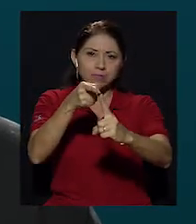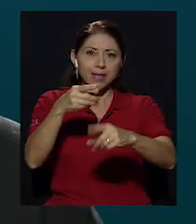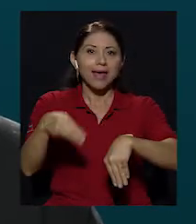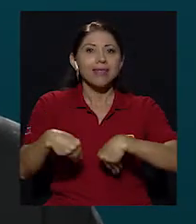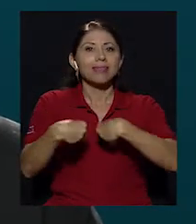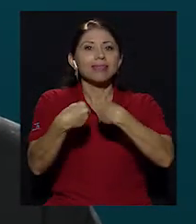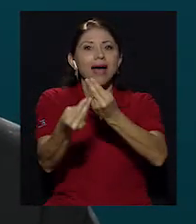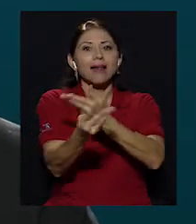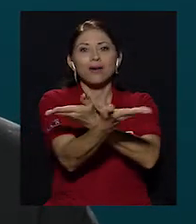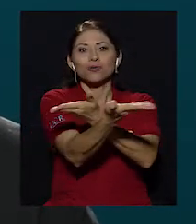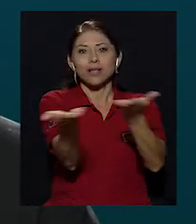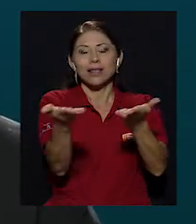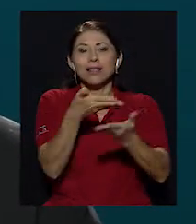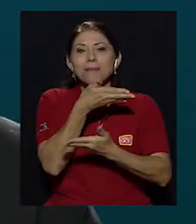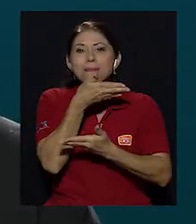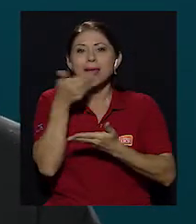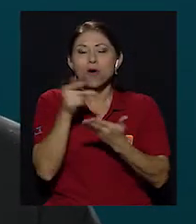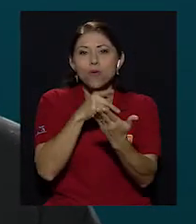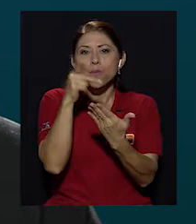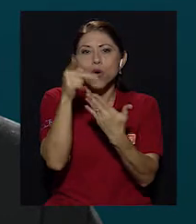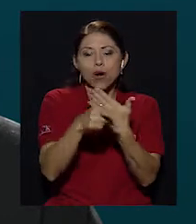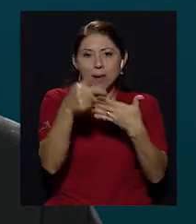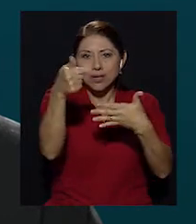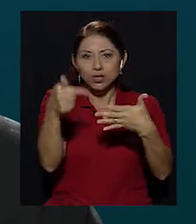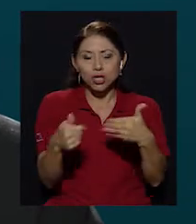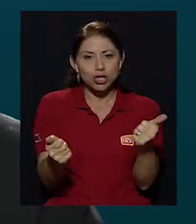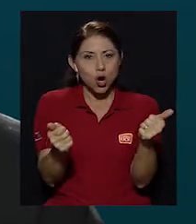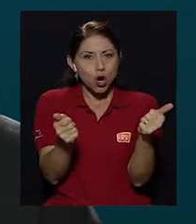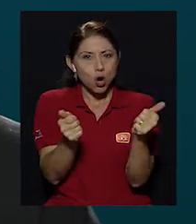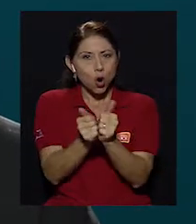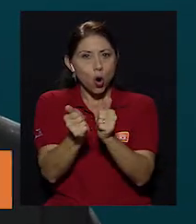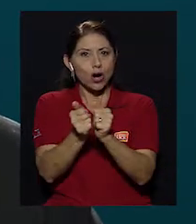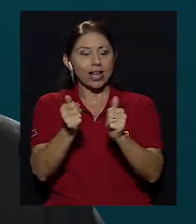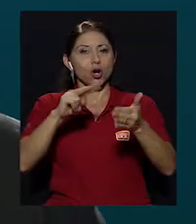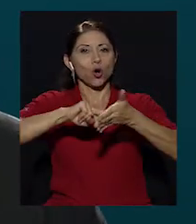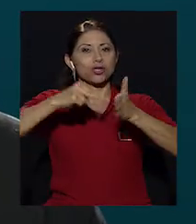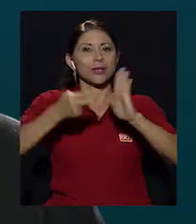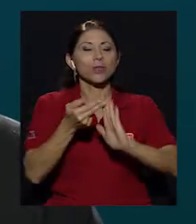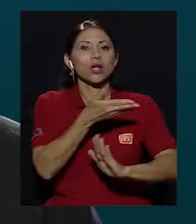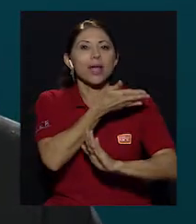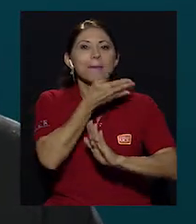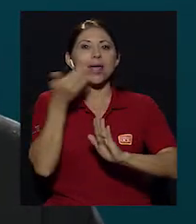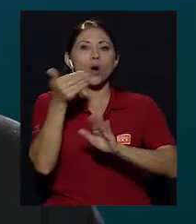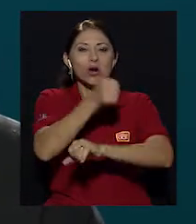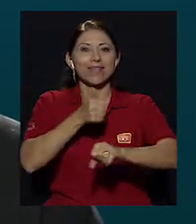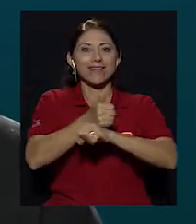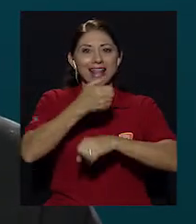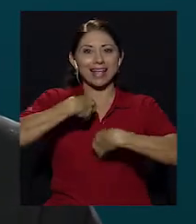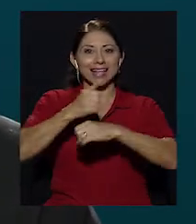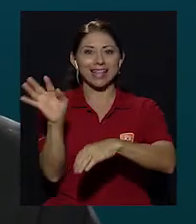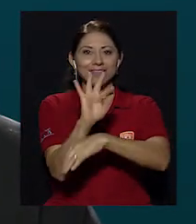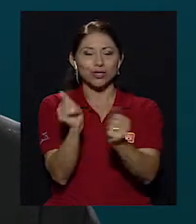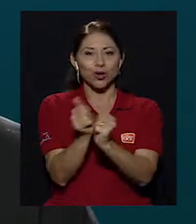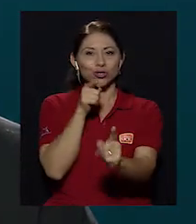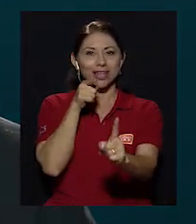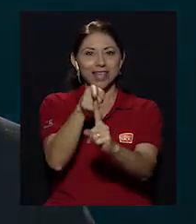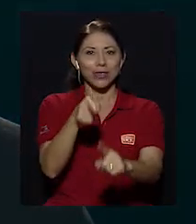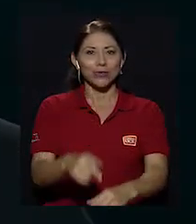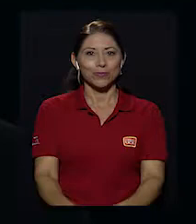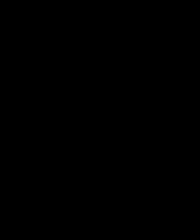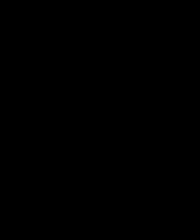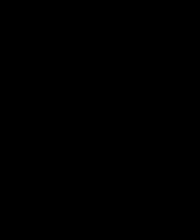Darle a usted la mejor programación bajo el concepto que mejor nos define. Hacer televisión con sentido.